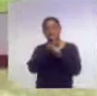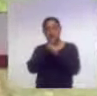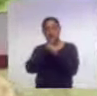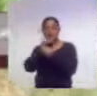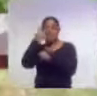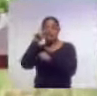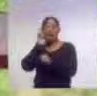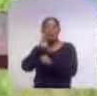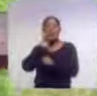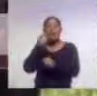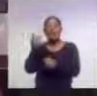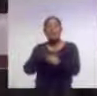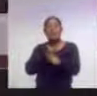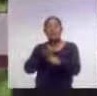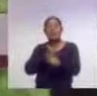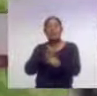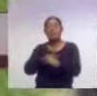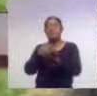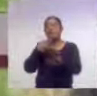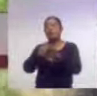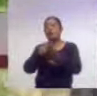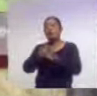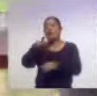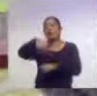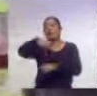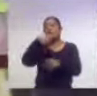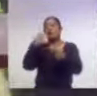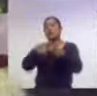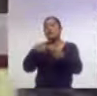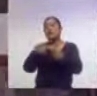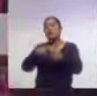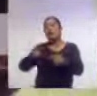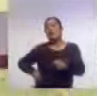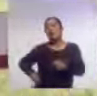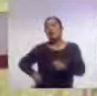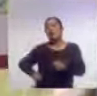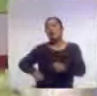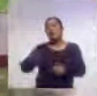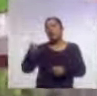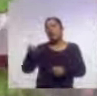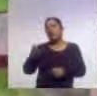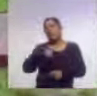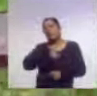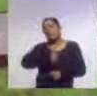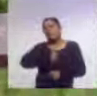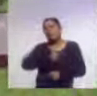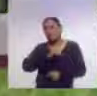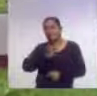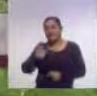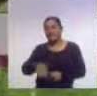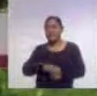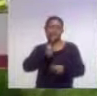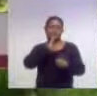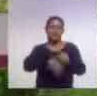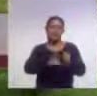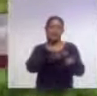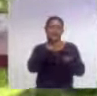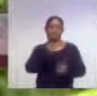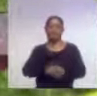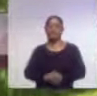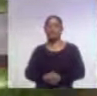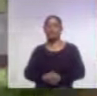responsabilidades en contra de quién o quiénes resulten involucrados en este lamentable hecho. Hasta aquí mi reporte, María.